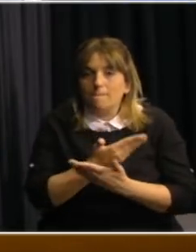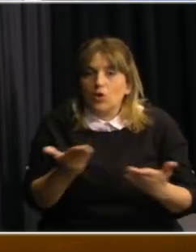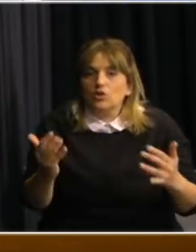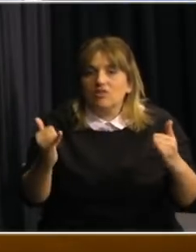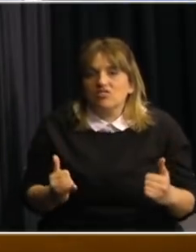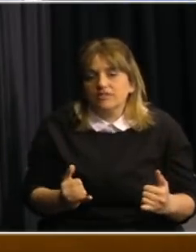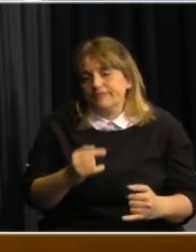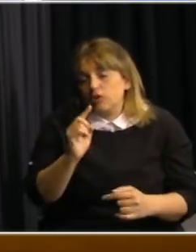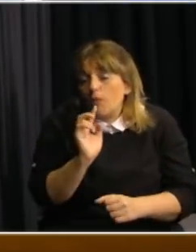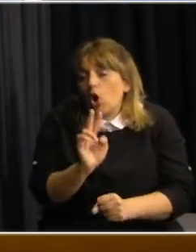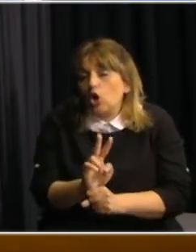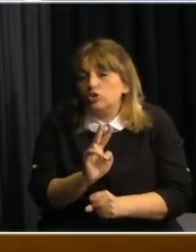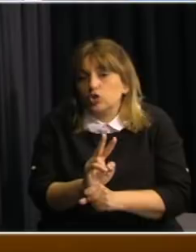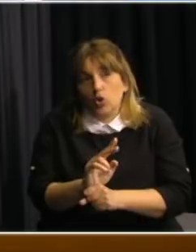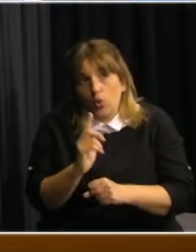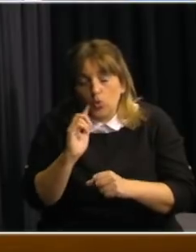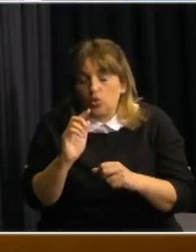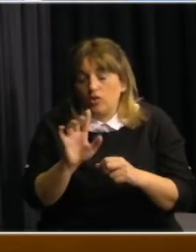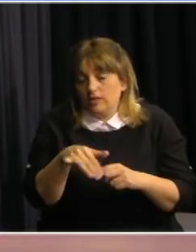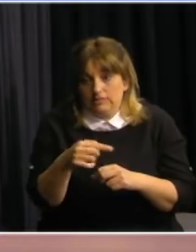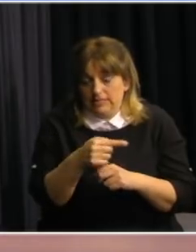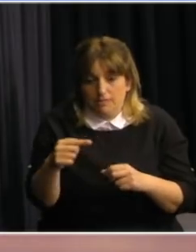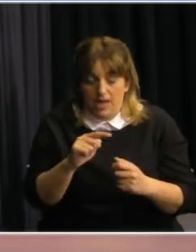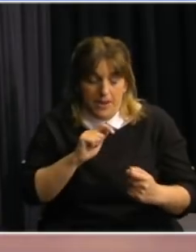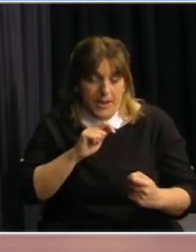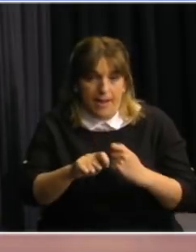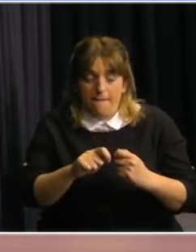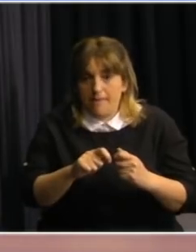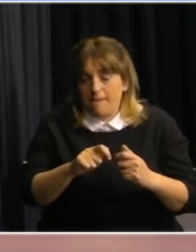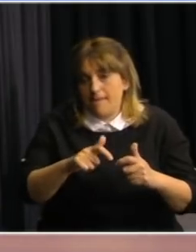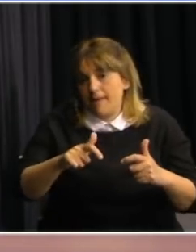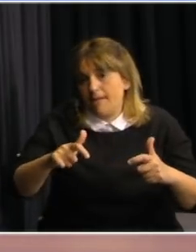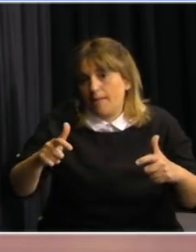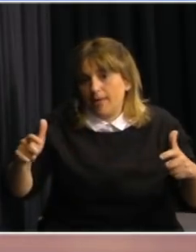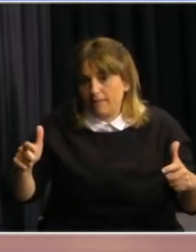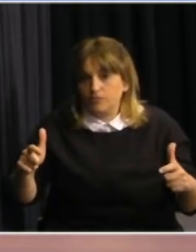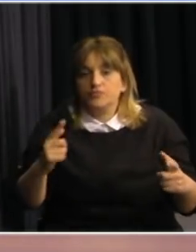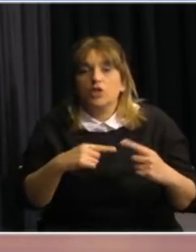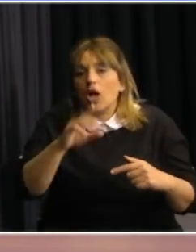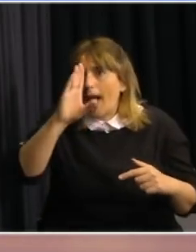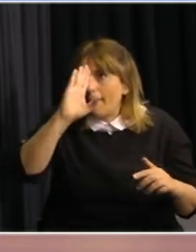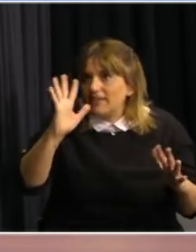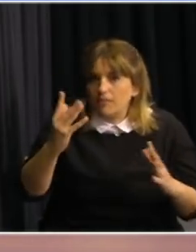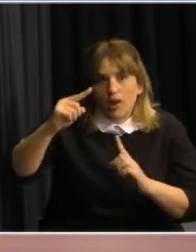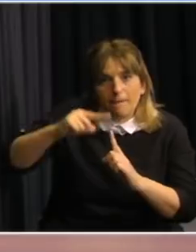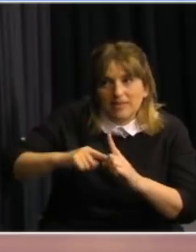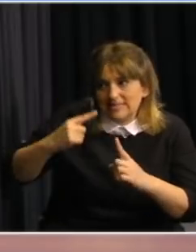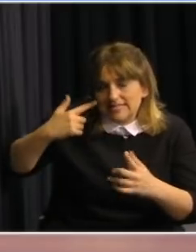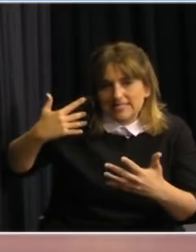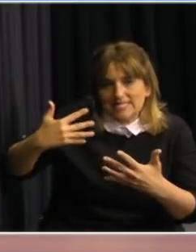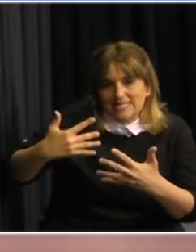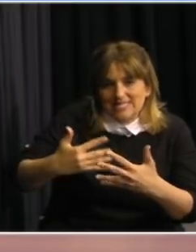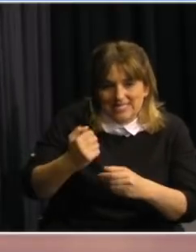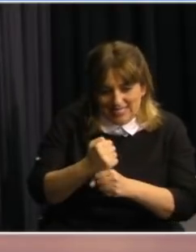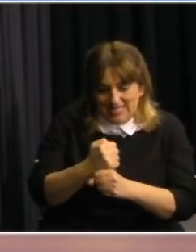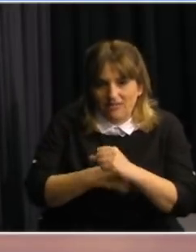de relativo control que de golpe o en pocas semanas pasan a un crecimiento exponencial. Lo que aprendimos en estos meses es que este umbral,